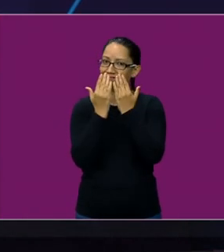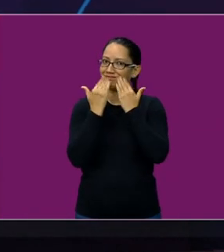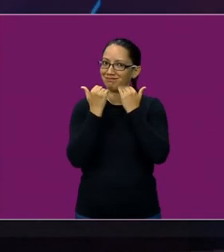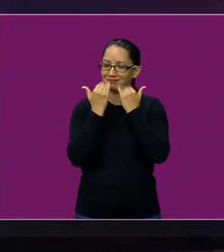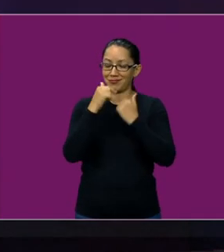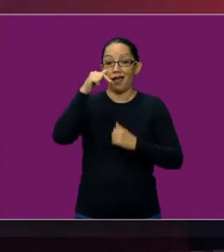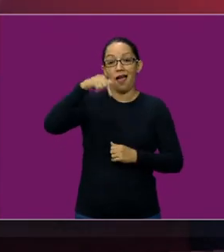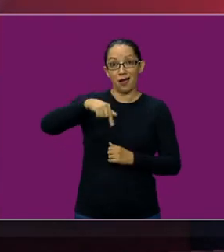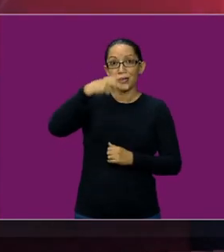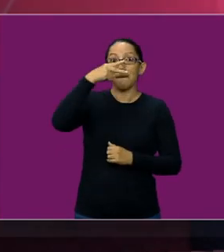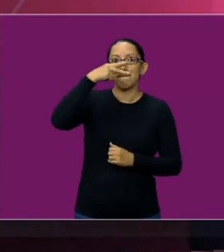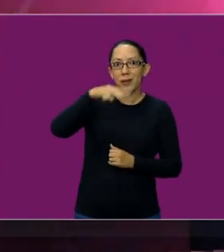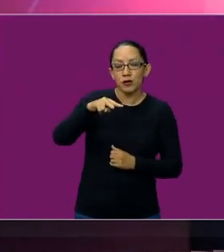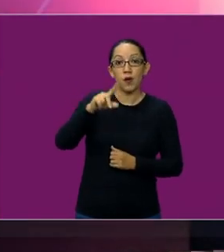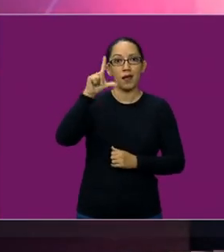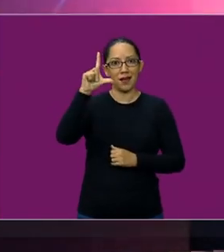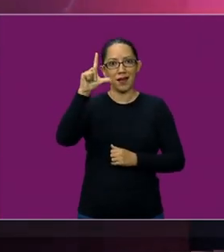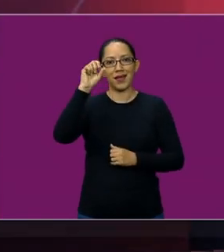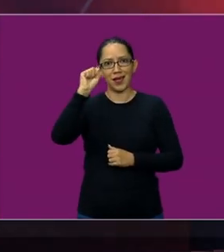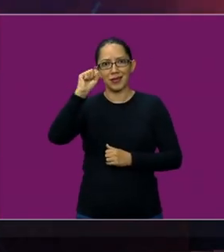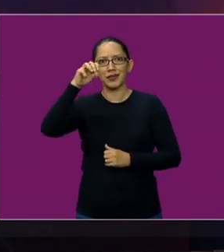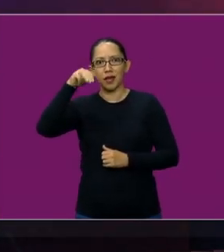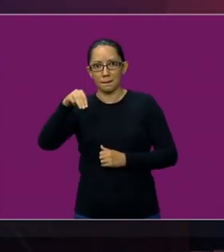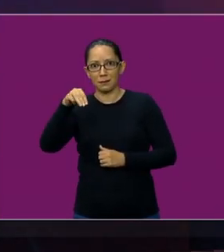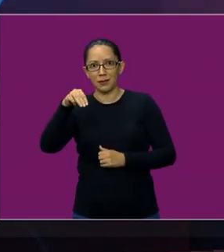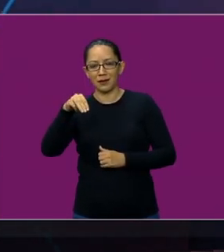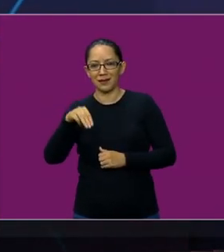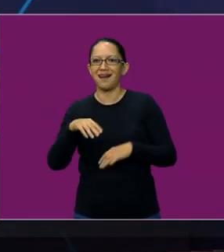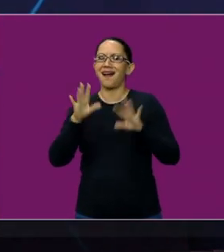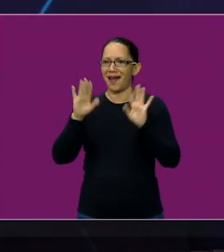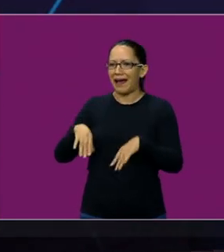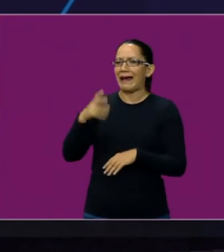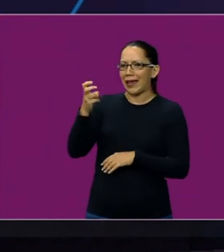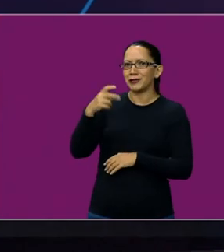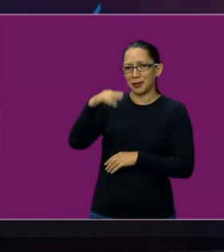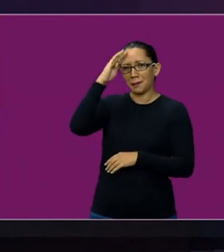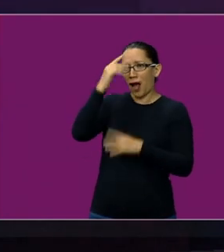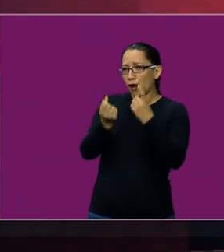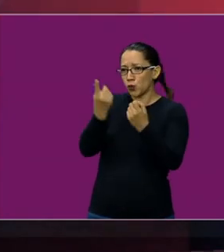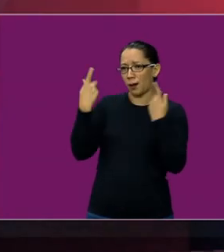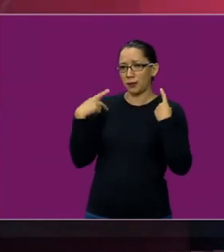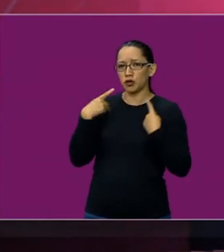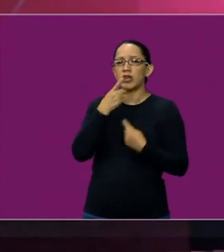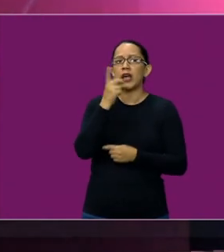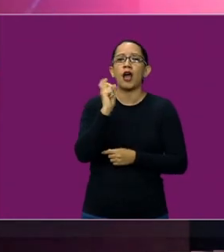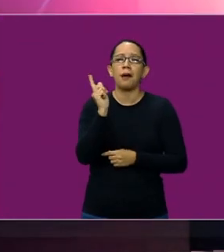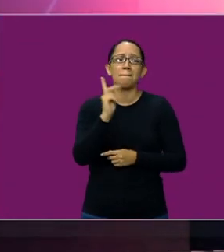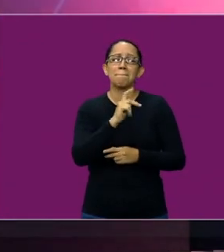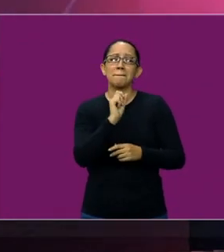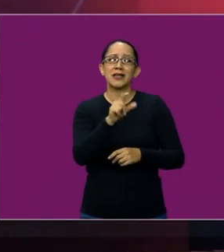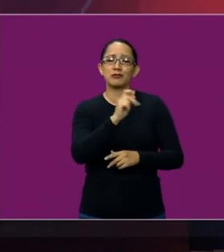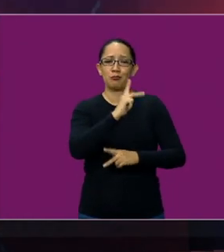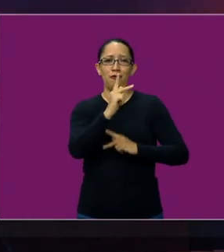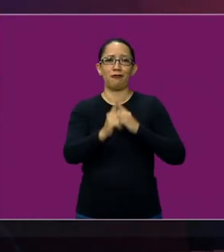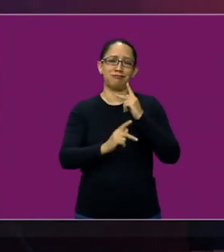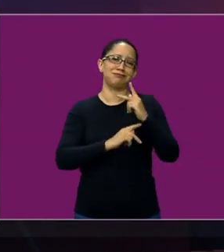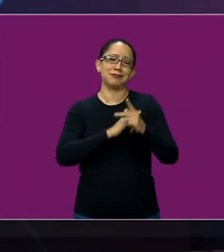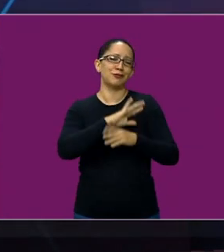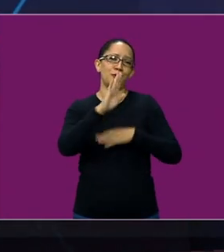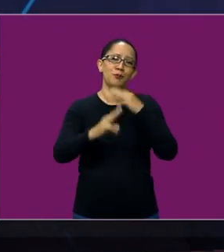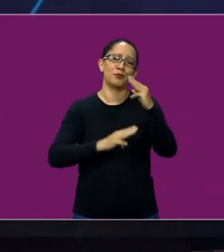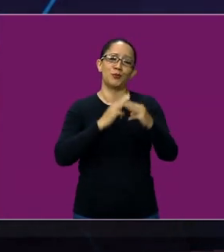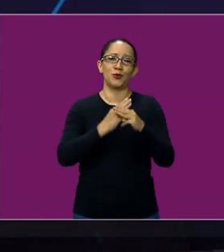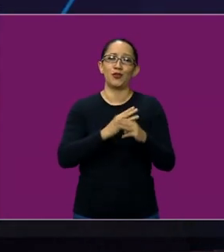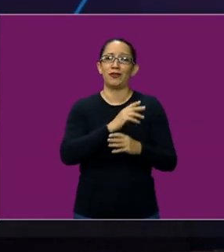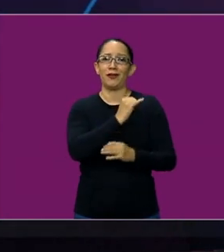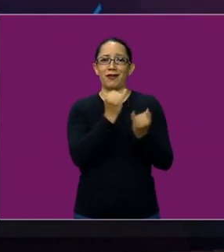señas mexicana. Porque es que se argumentaba, ¿no? De que hay una lengua universal y todo es que no... No, de ninguna manera. Tan es así que es como los